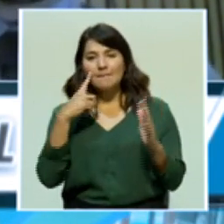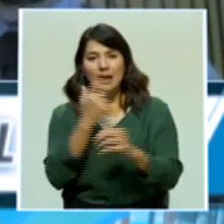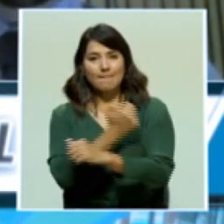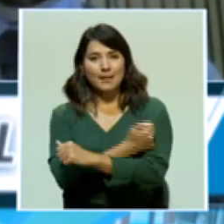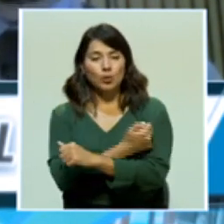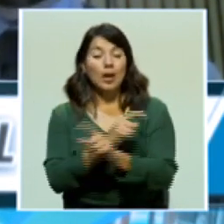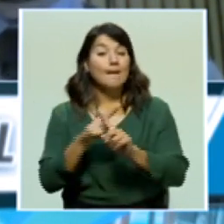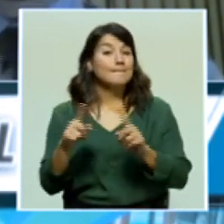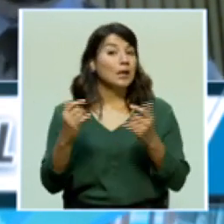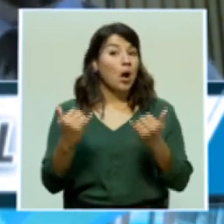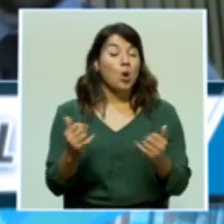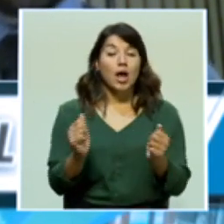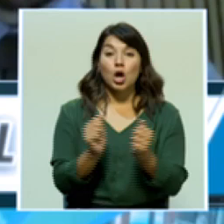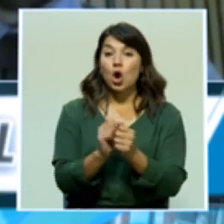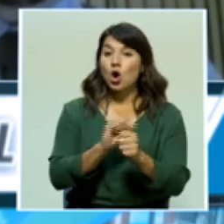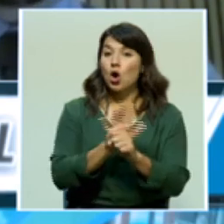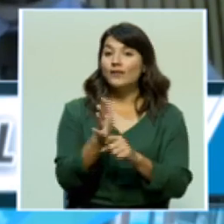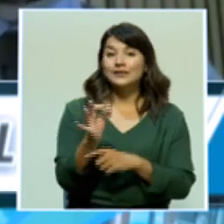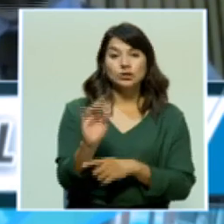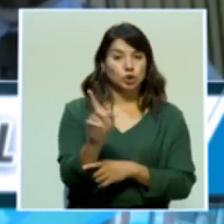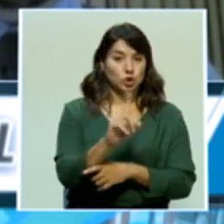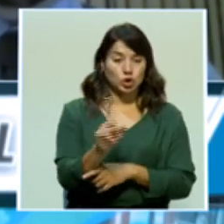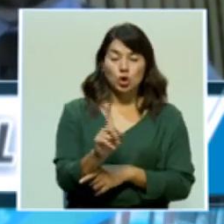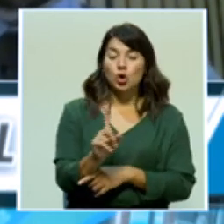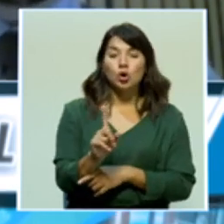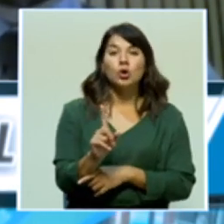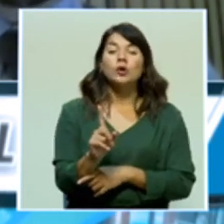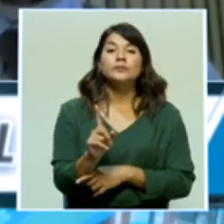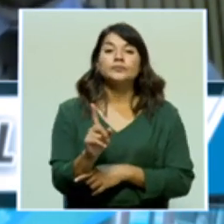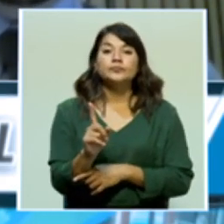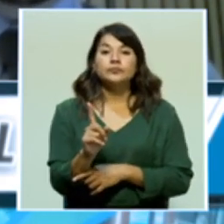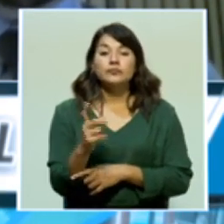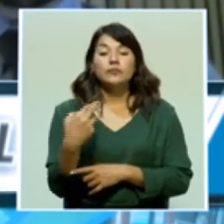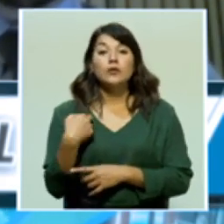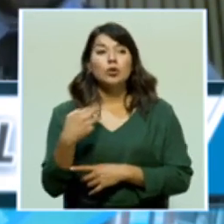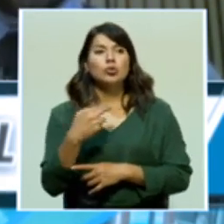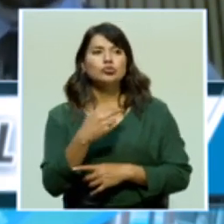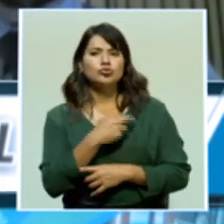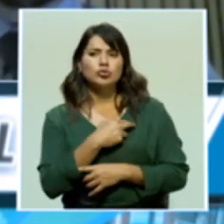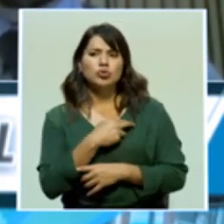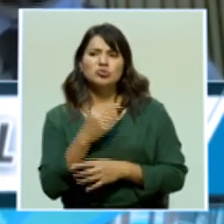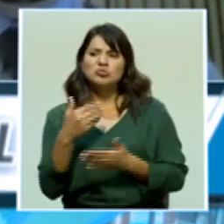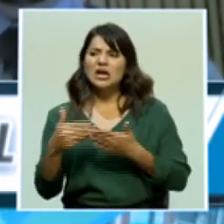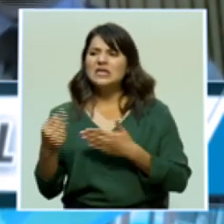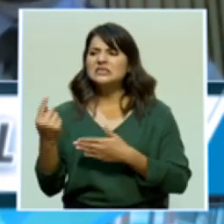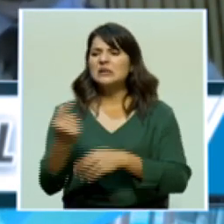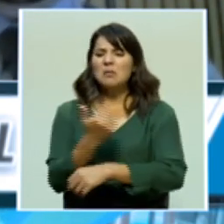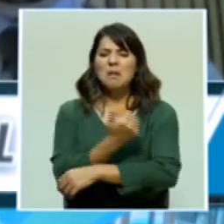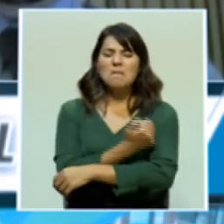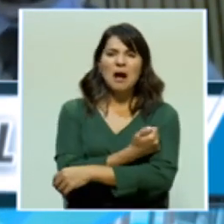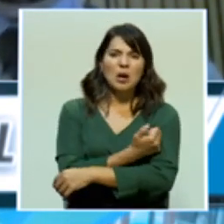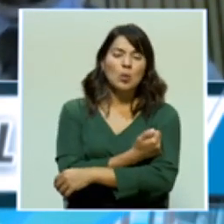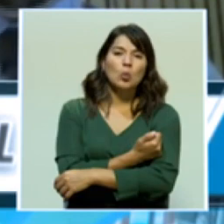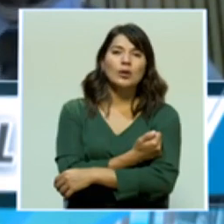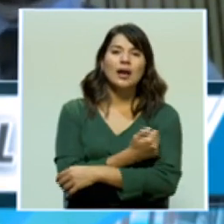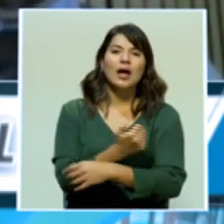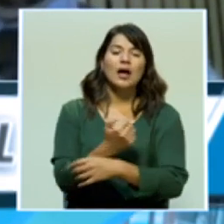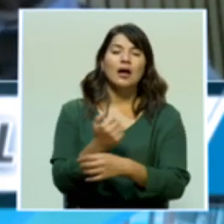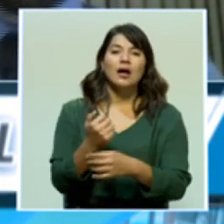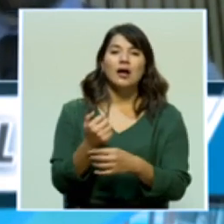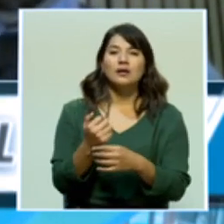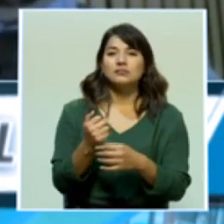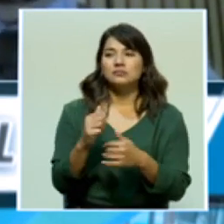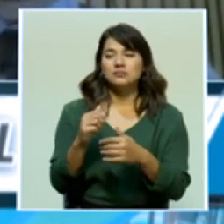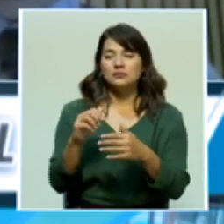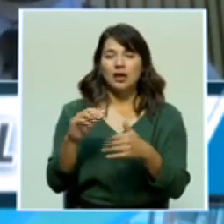caso, es mucha cantidad de vacunas. Vamos a pasar de estar vacunando, más o menos, en cuanto a vacunas, a